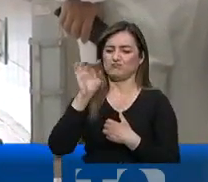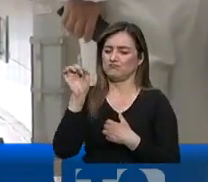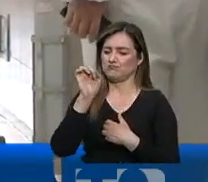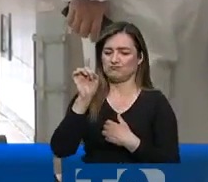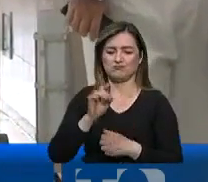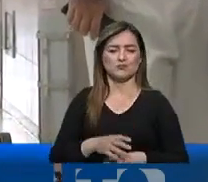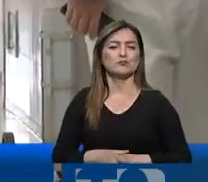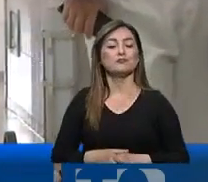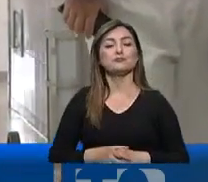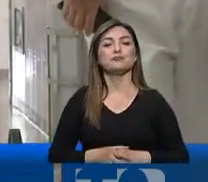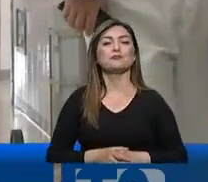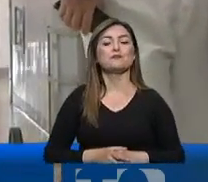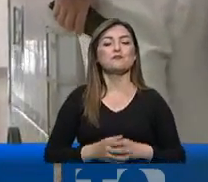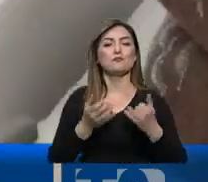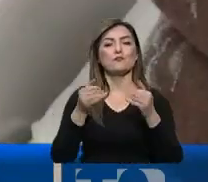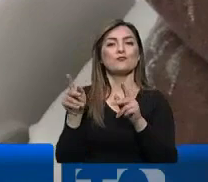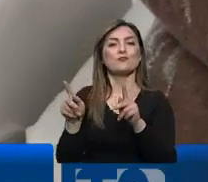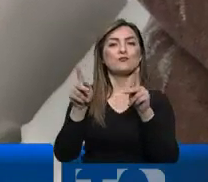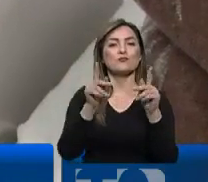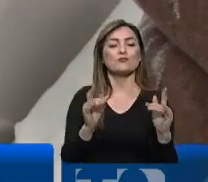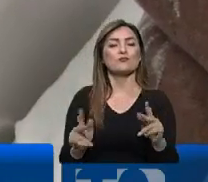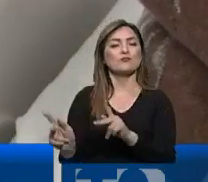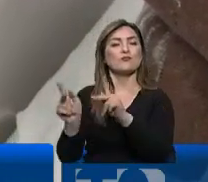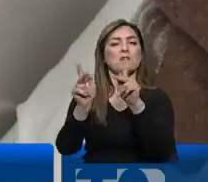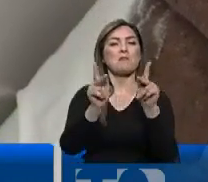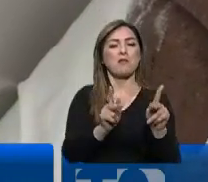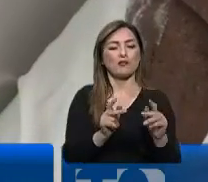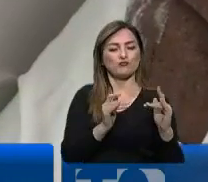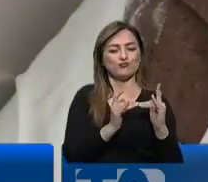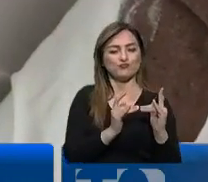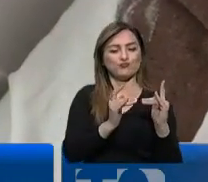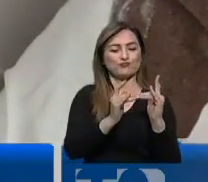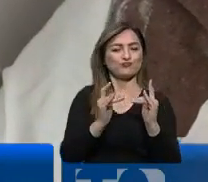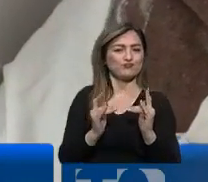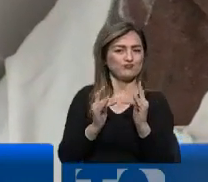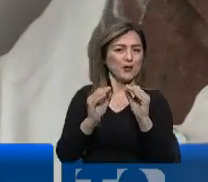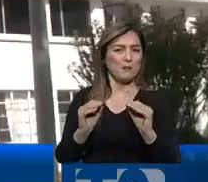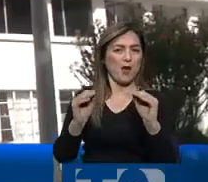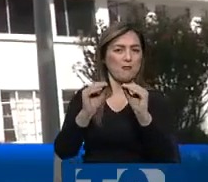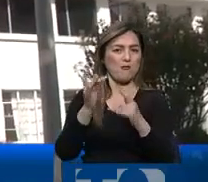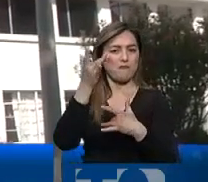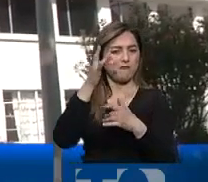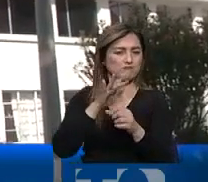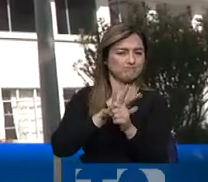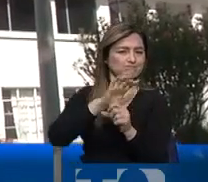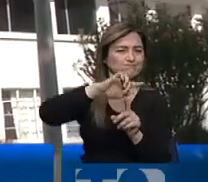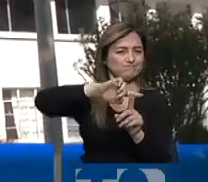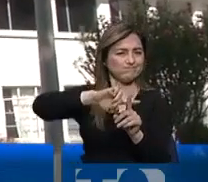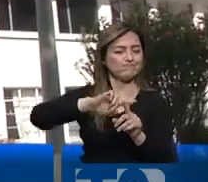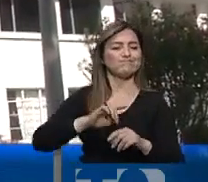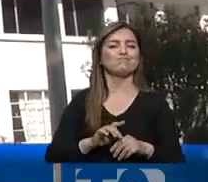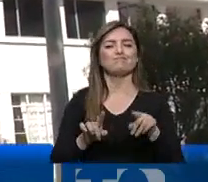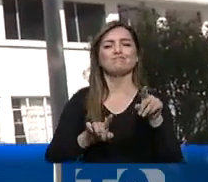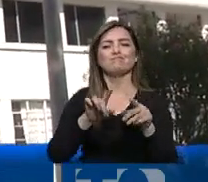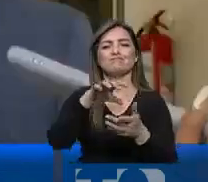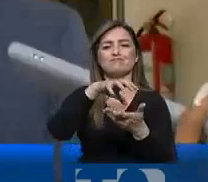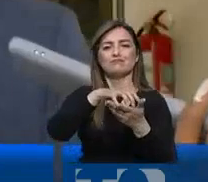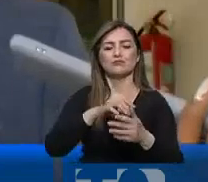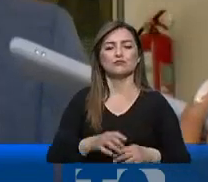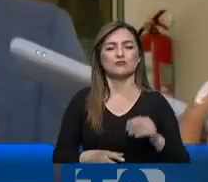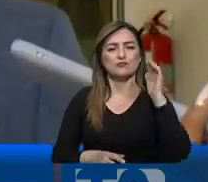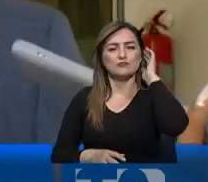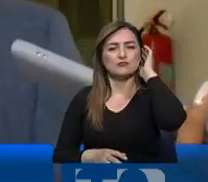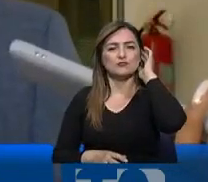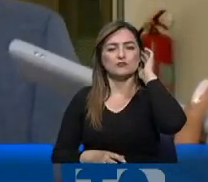En todo caso sostienen que ya tienen listos planes de contingencia para enfrentar una posible explosión de casos, sobre todo en ciertas provincias.